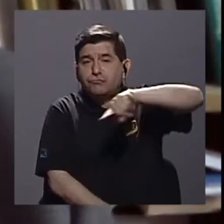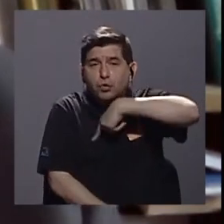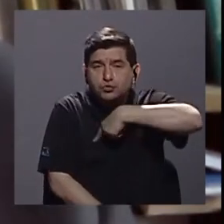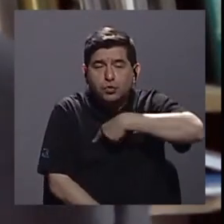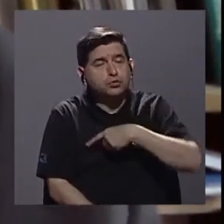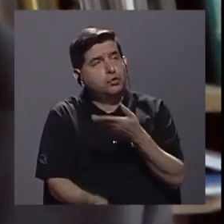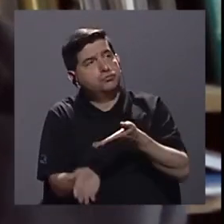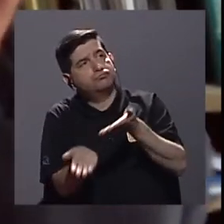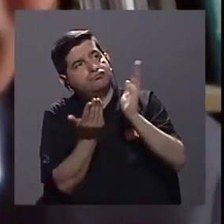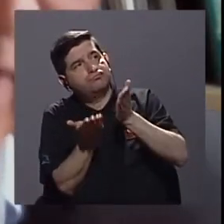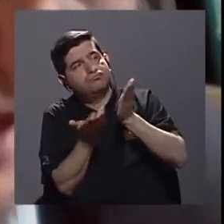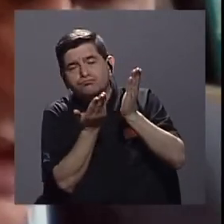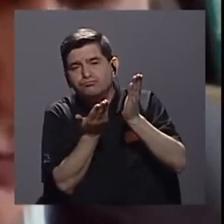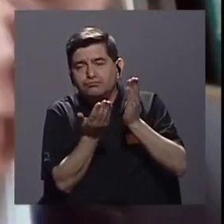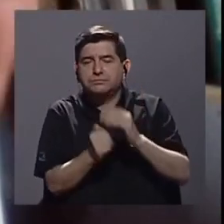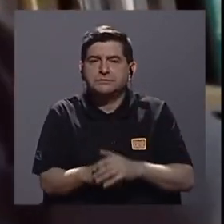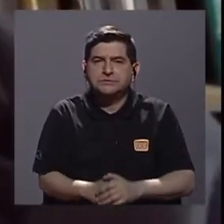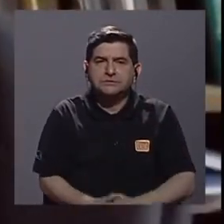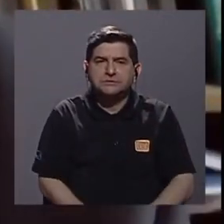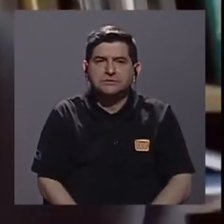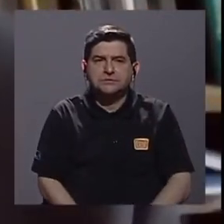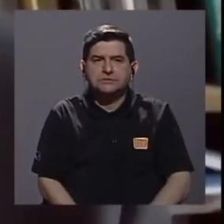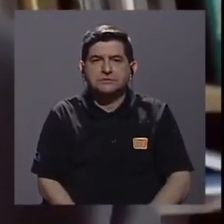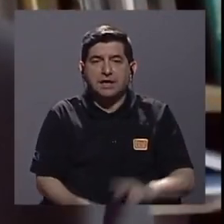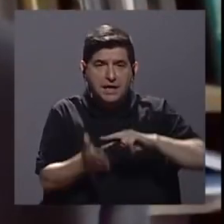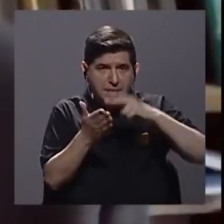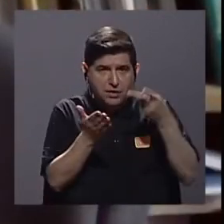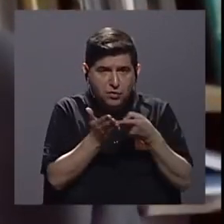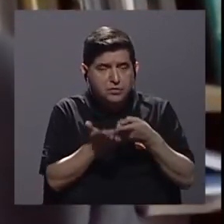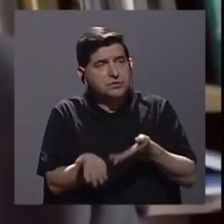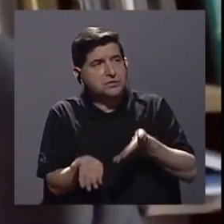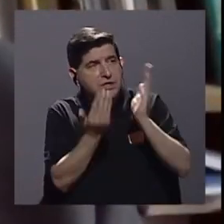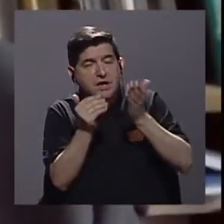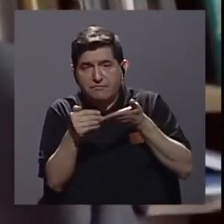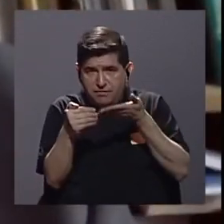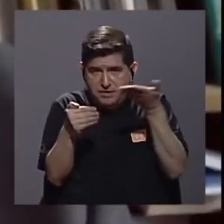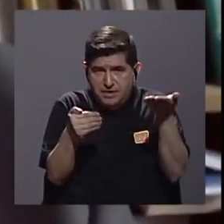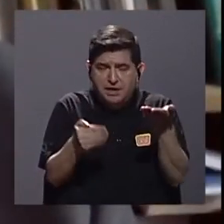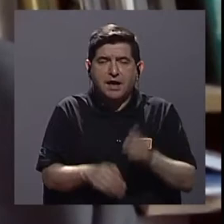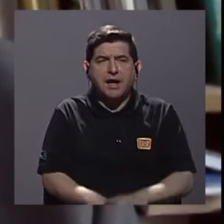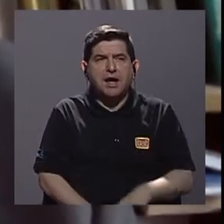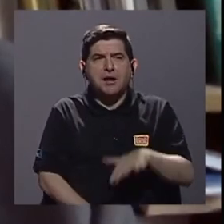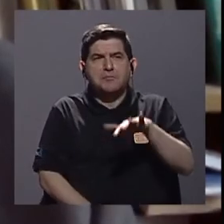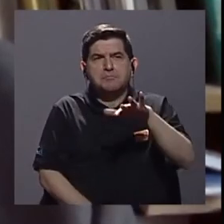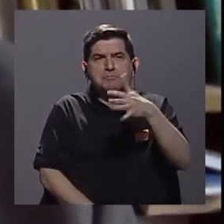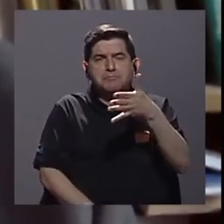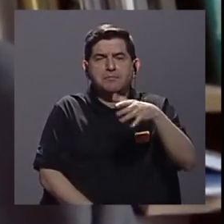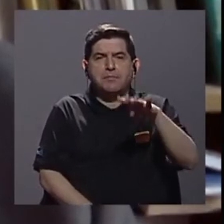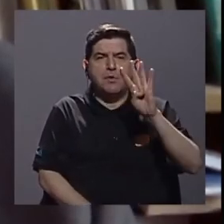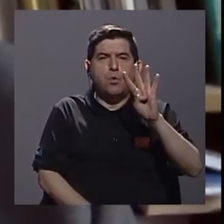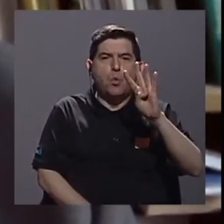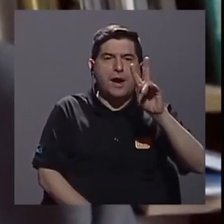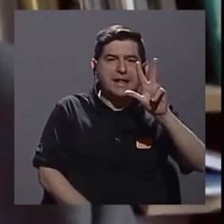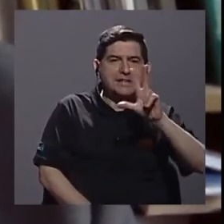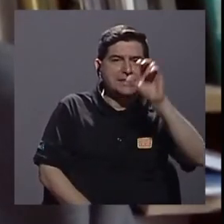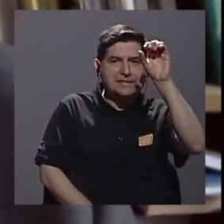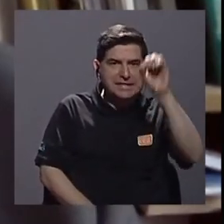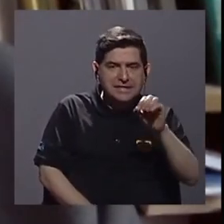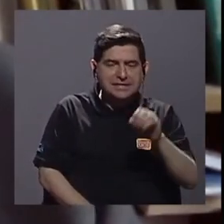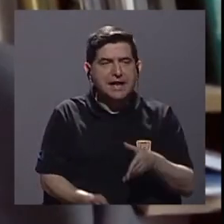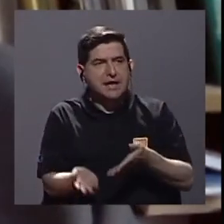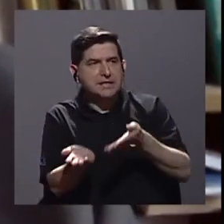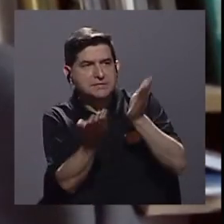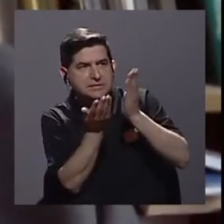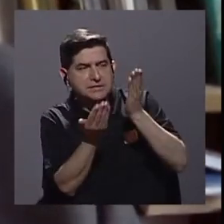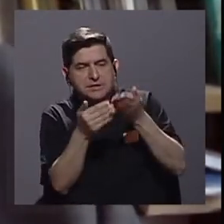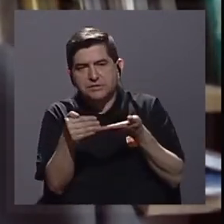en lo que es exportación de bienes, alrededor del 43% de la exportación de bienes